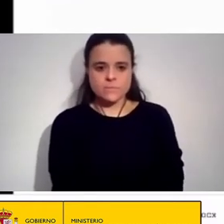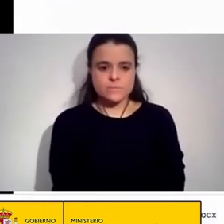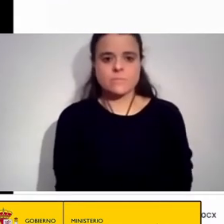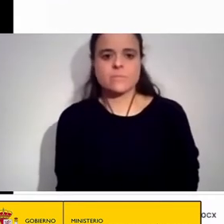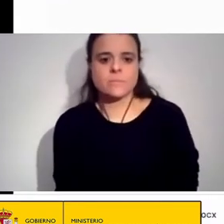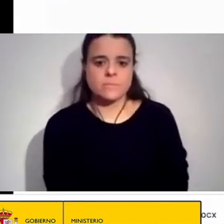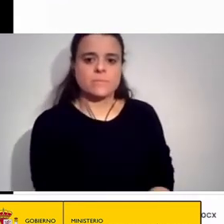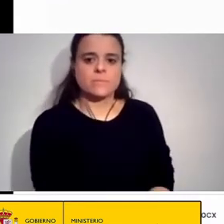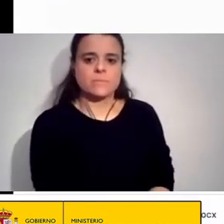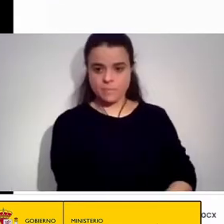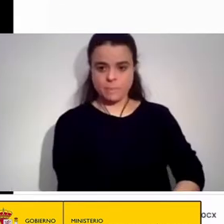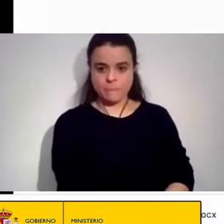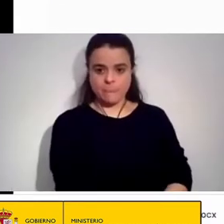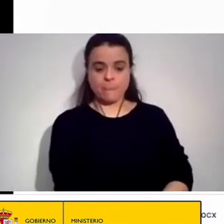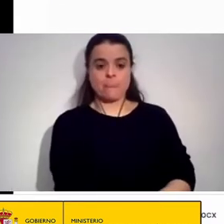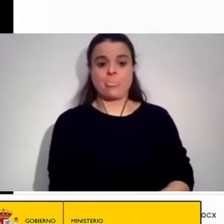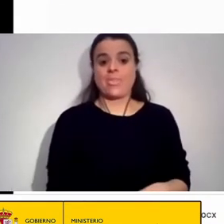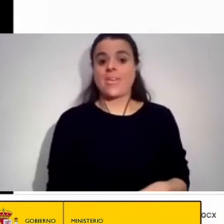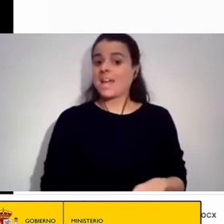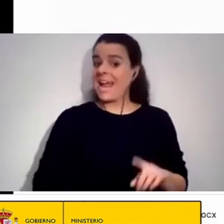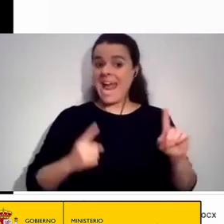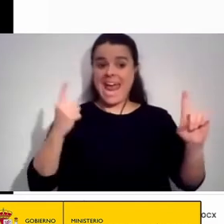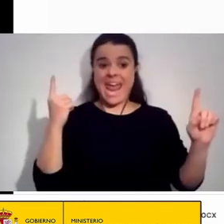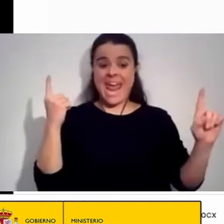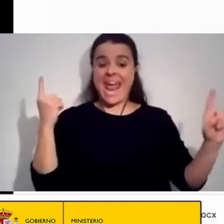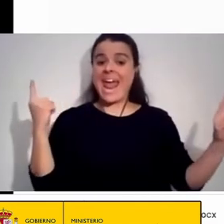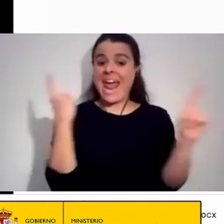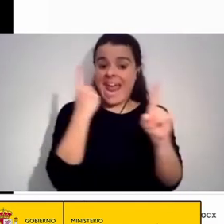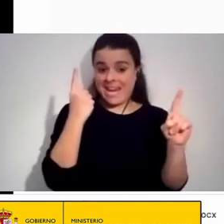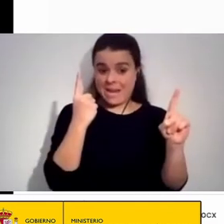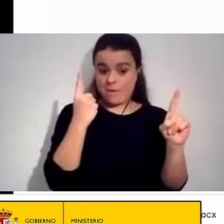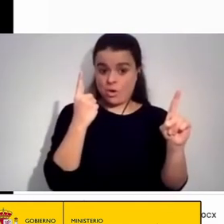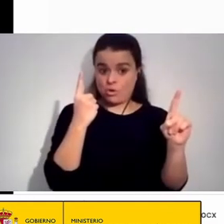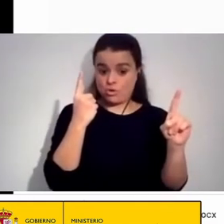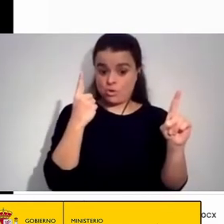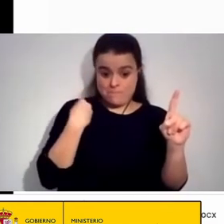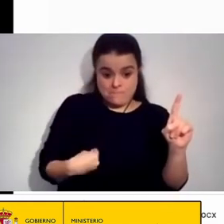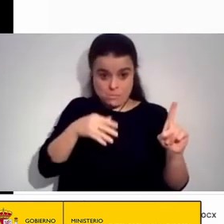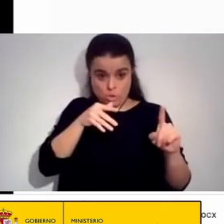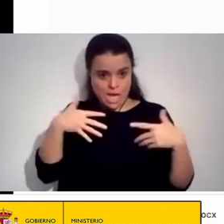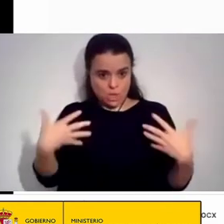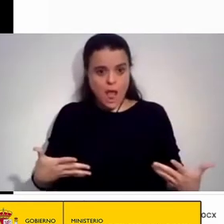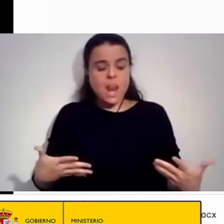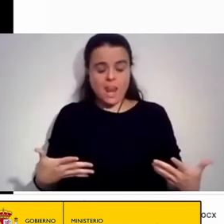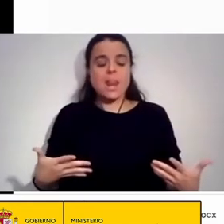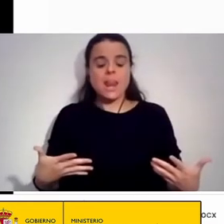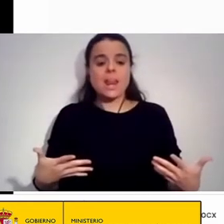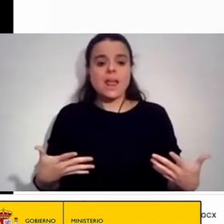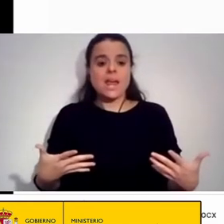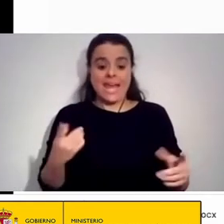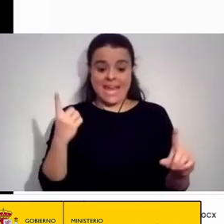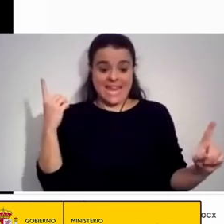Los mismos Enemigos De alguna manera Los mismos Enemigos Que tenemos Hoy Y los mismos Enemigos Que estamos